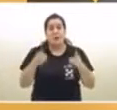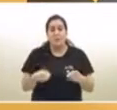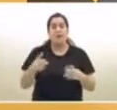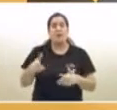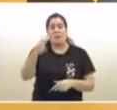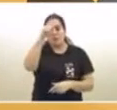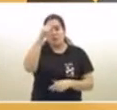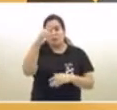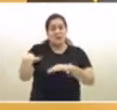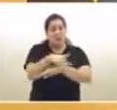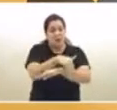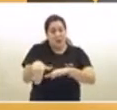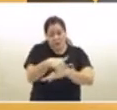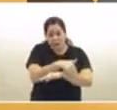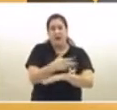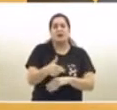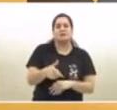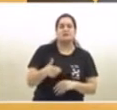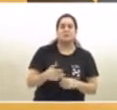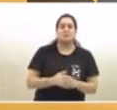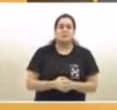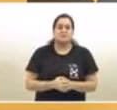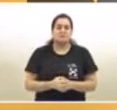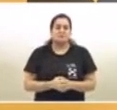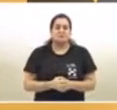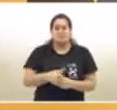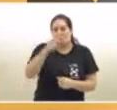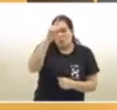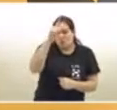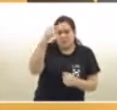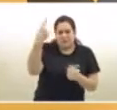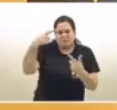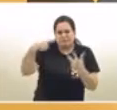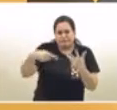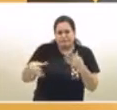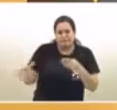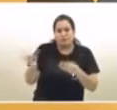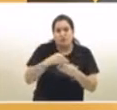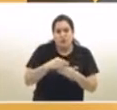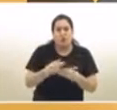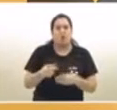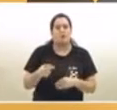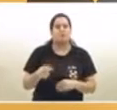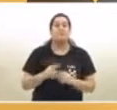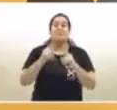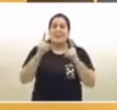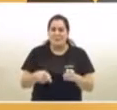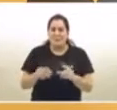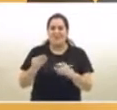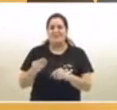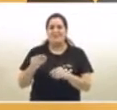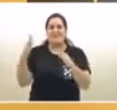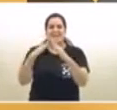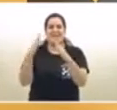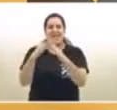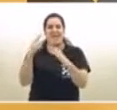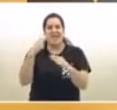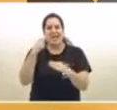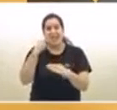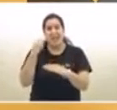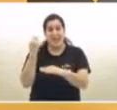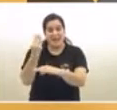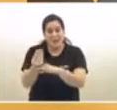con la policía. Y gracias a esto también logramos bajar la curva de contagio en los geriátricos, que hace alrededor de dos meses era